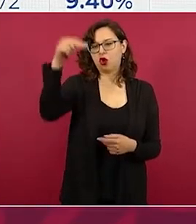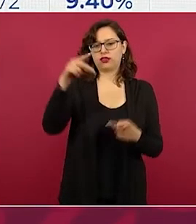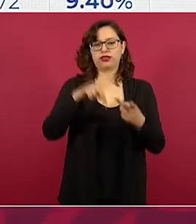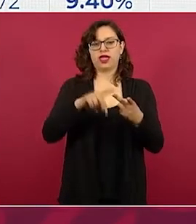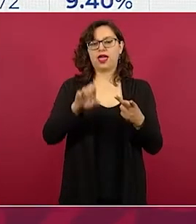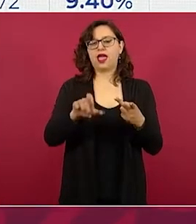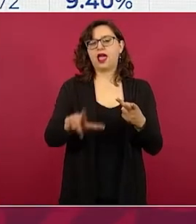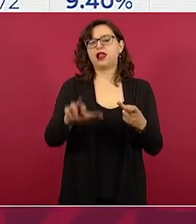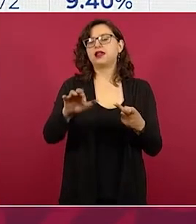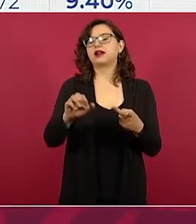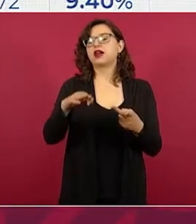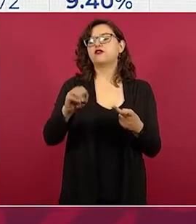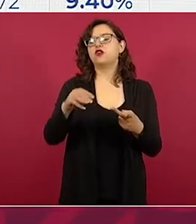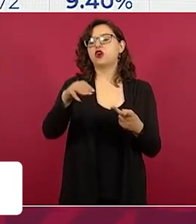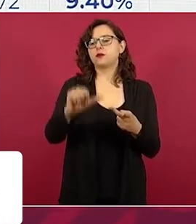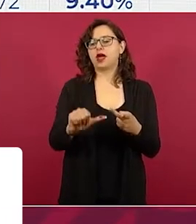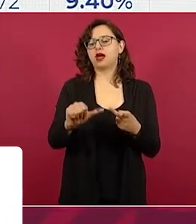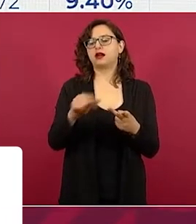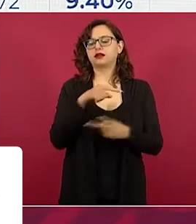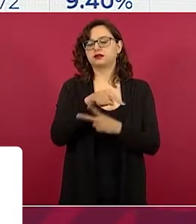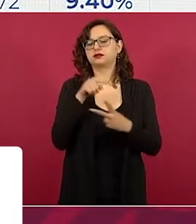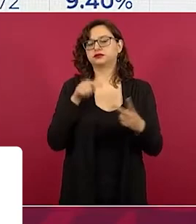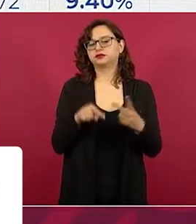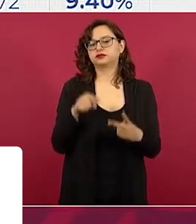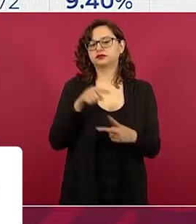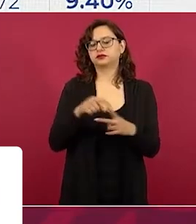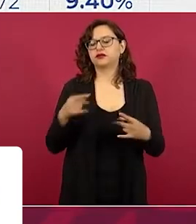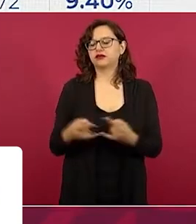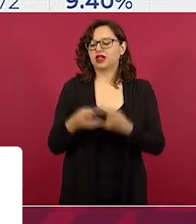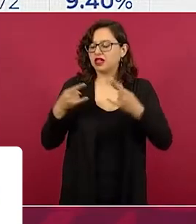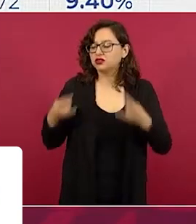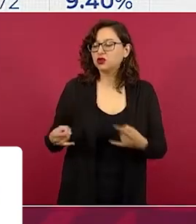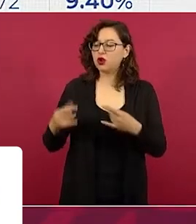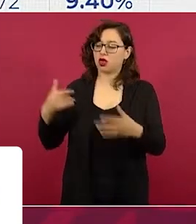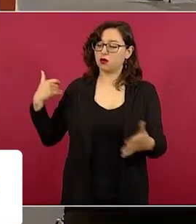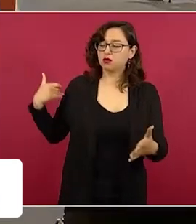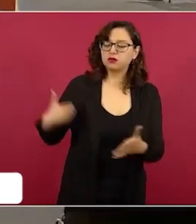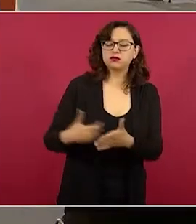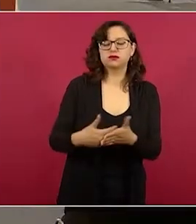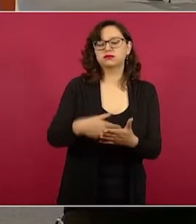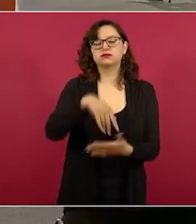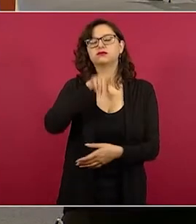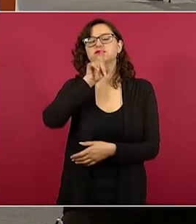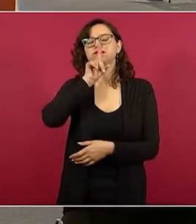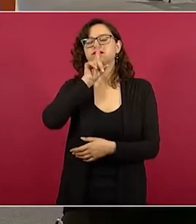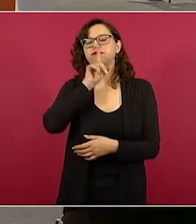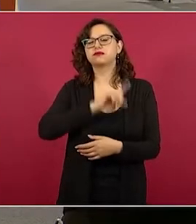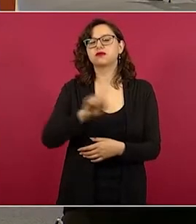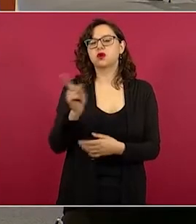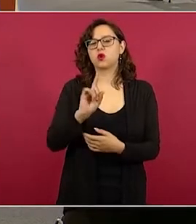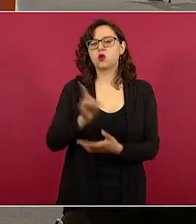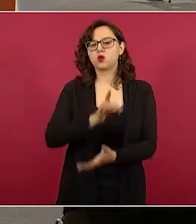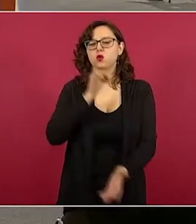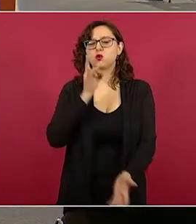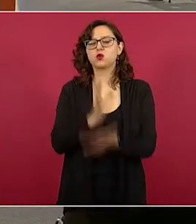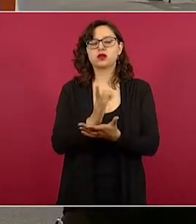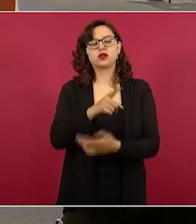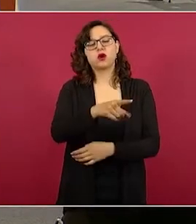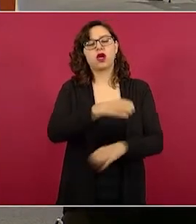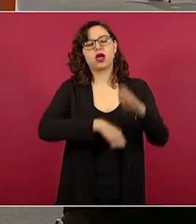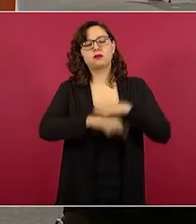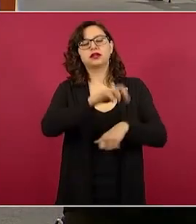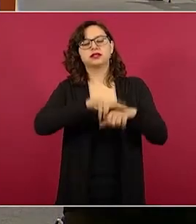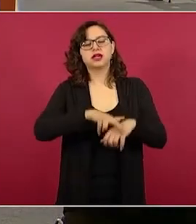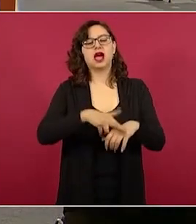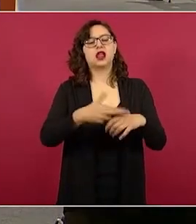es la defensa de los grupos de intereses